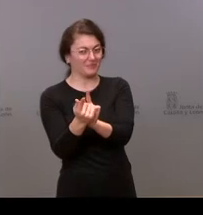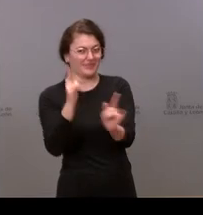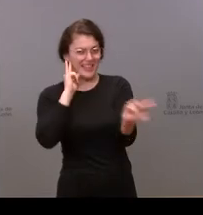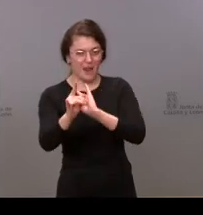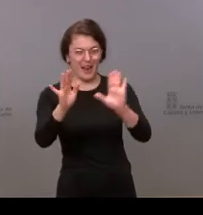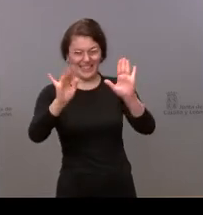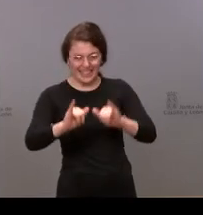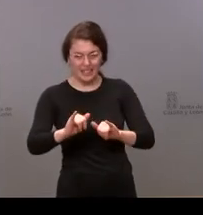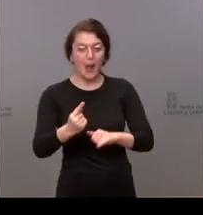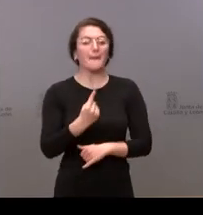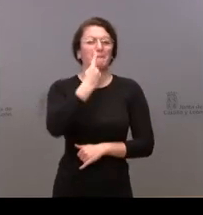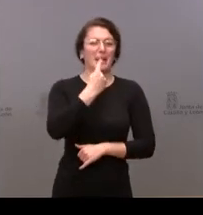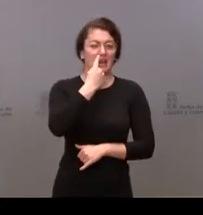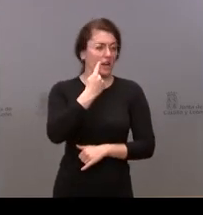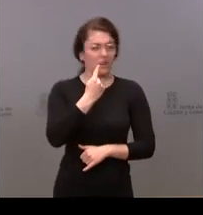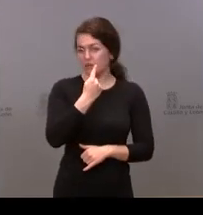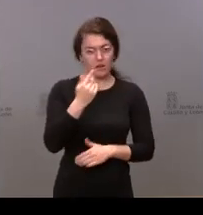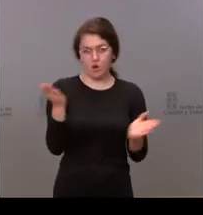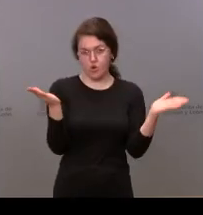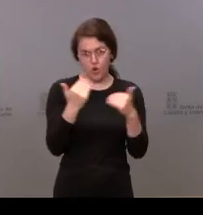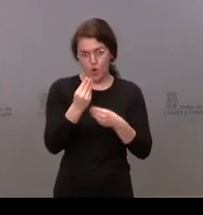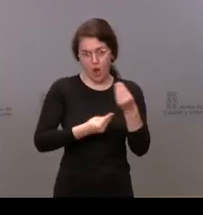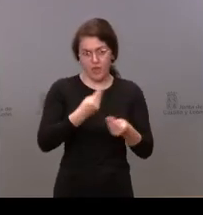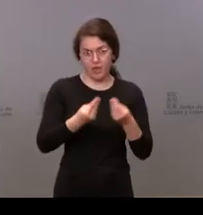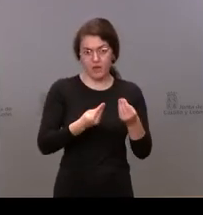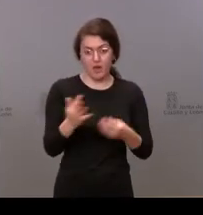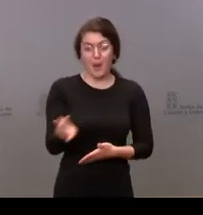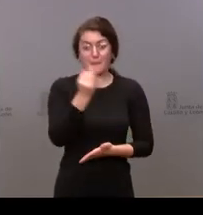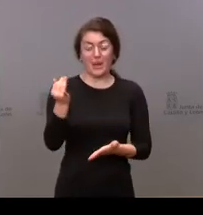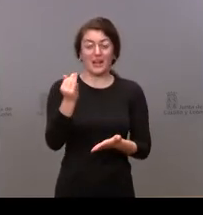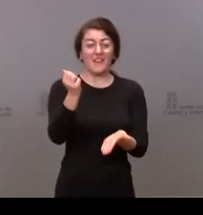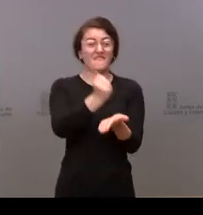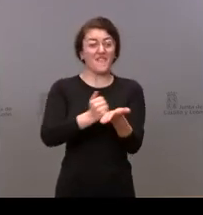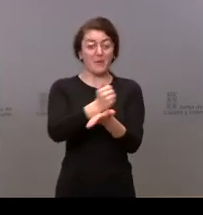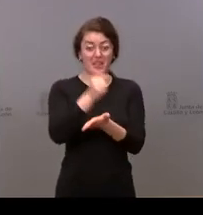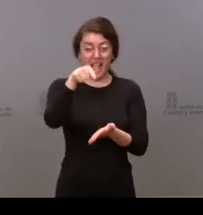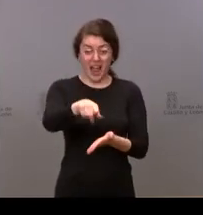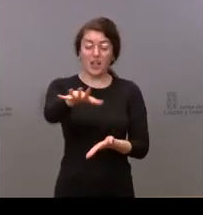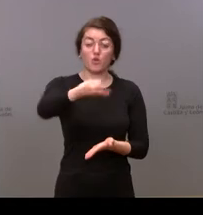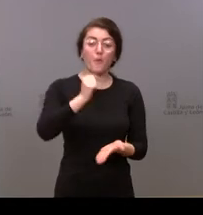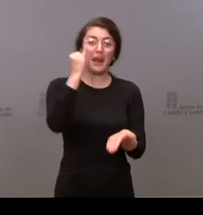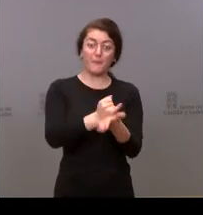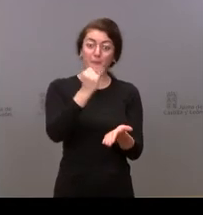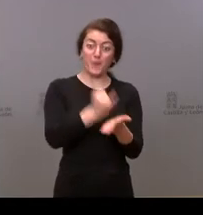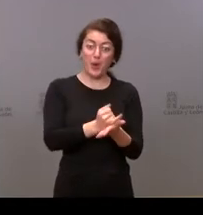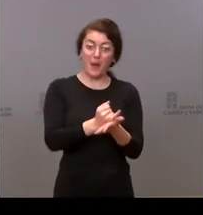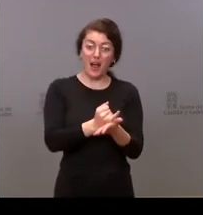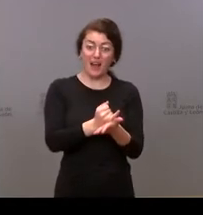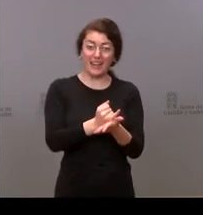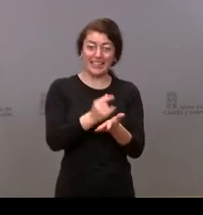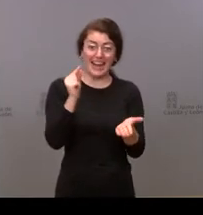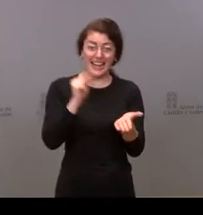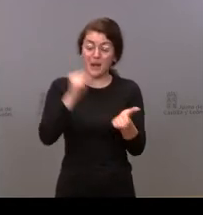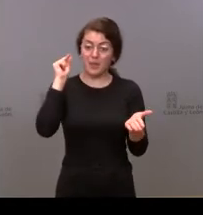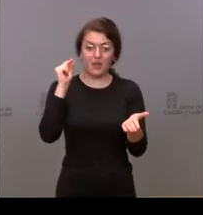y que a la vez no se pueden conseguir test de antígenos en las farmacias nos puede explicar en qué